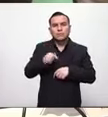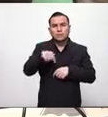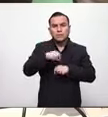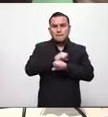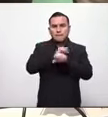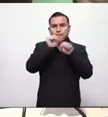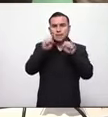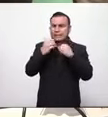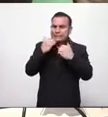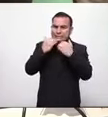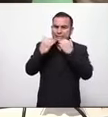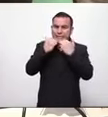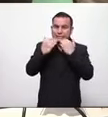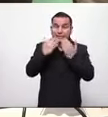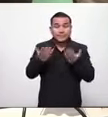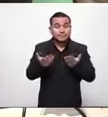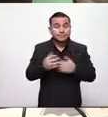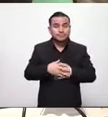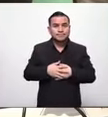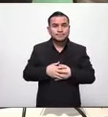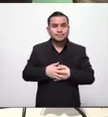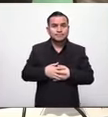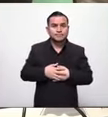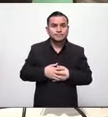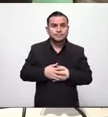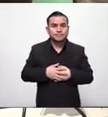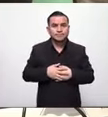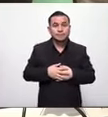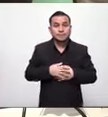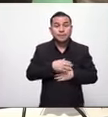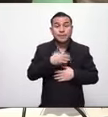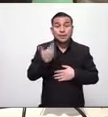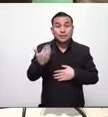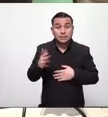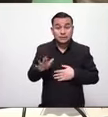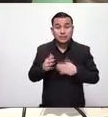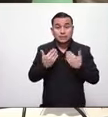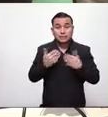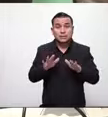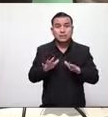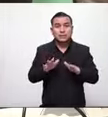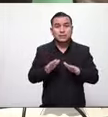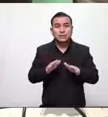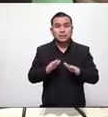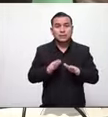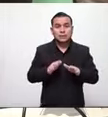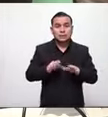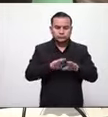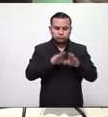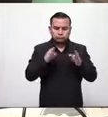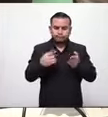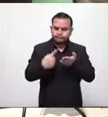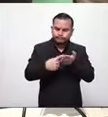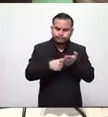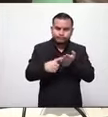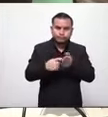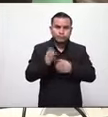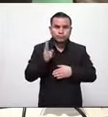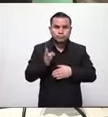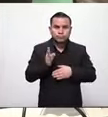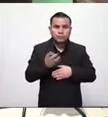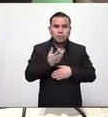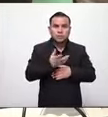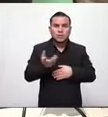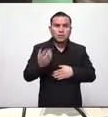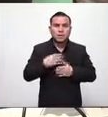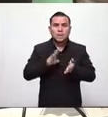se estaba mencionando que se está ya prácticamente poniendo en la mesa el tema de doblar